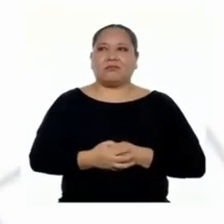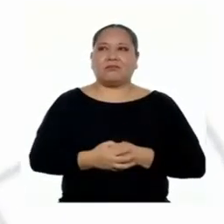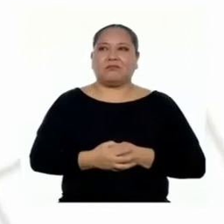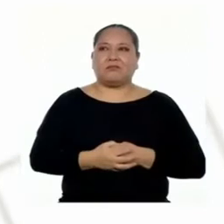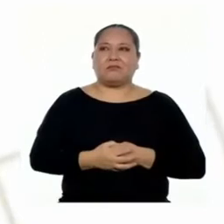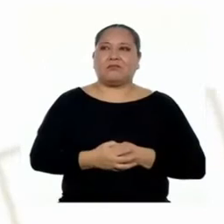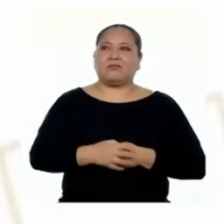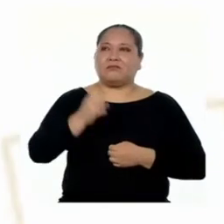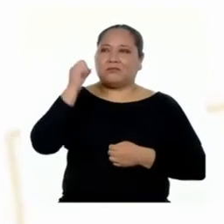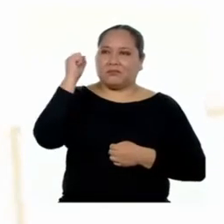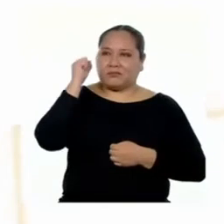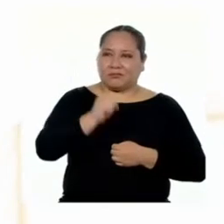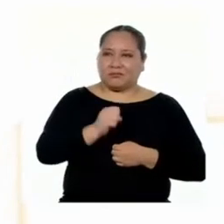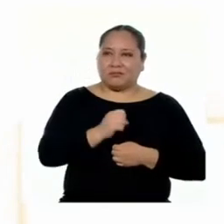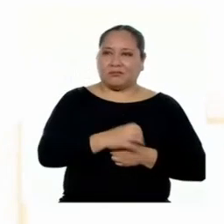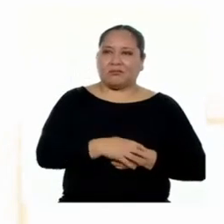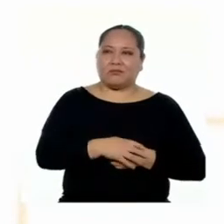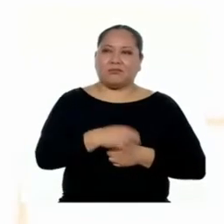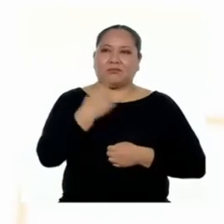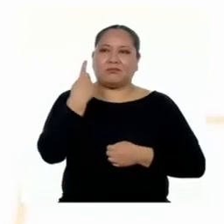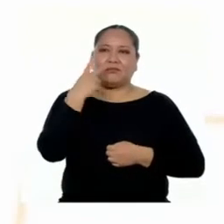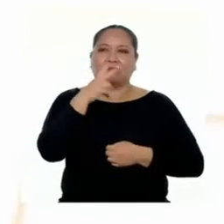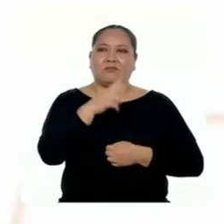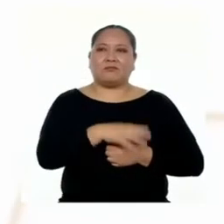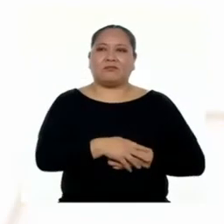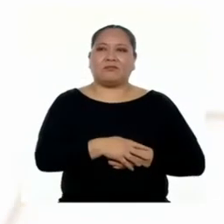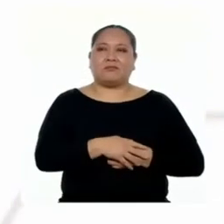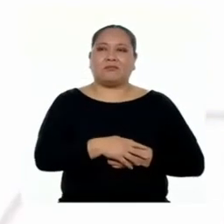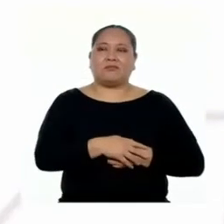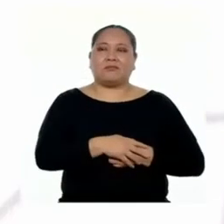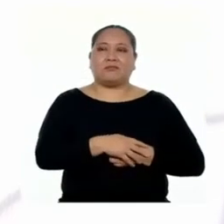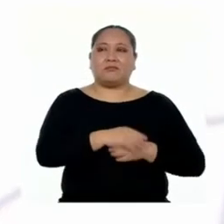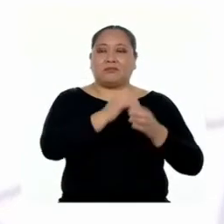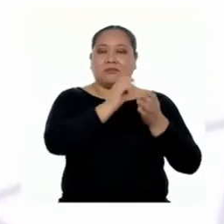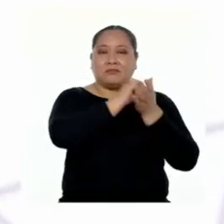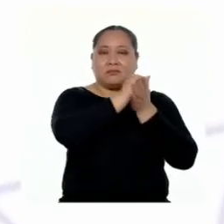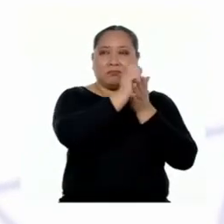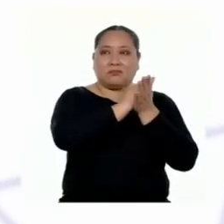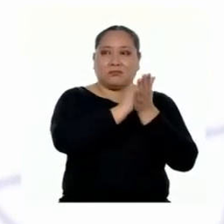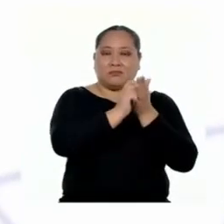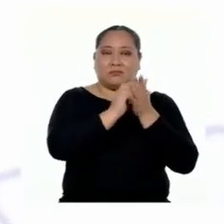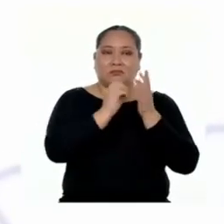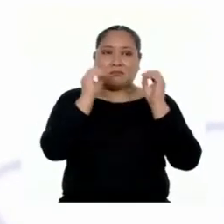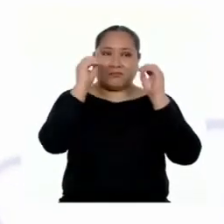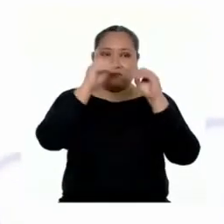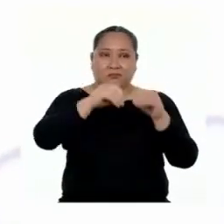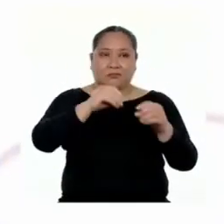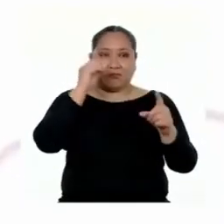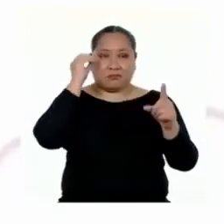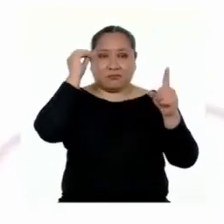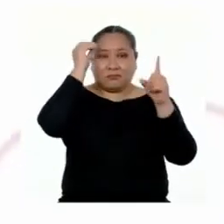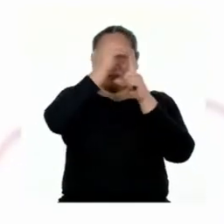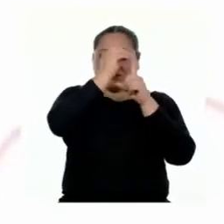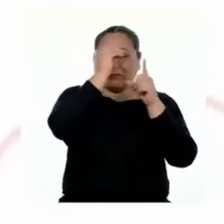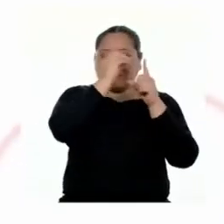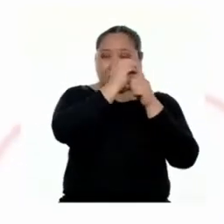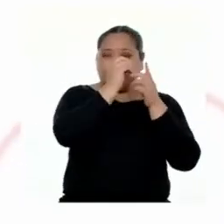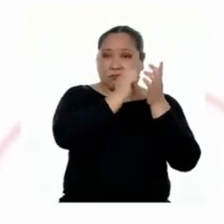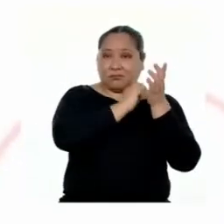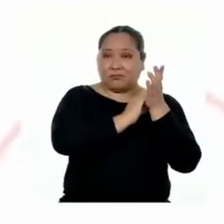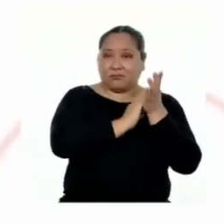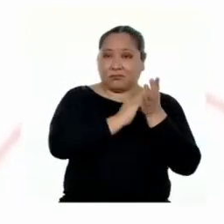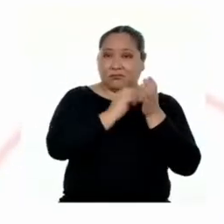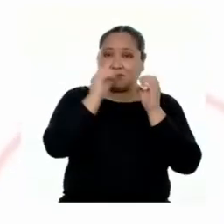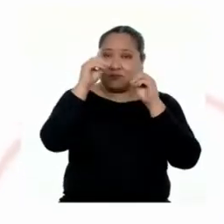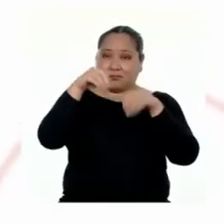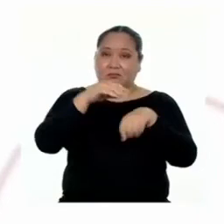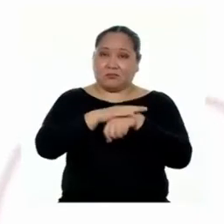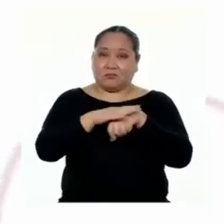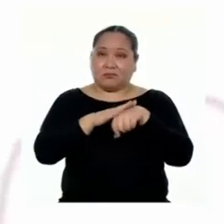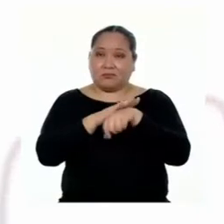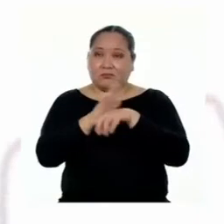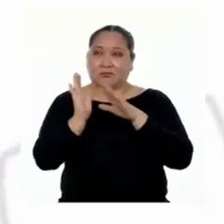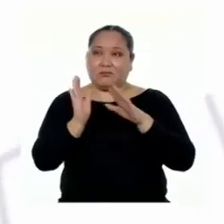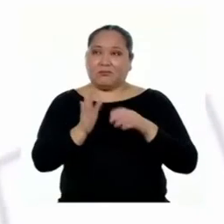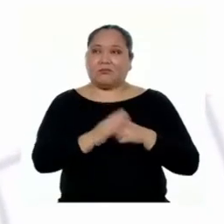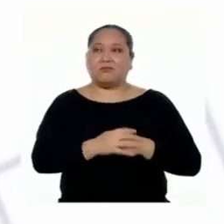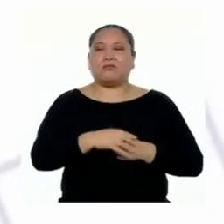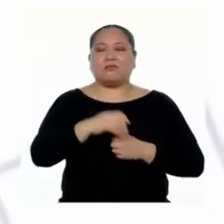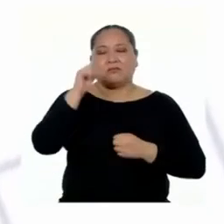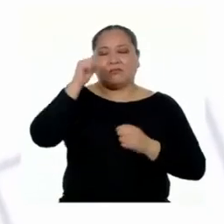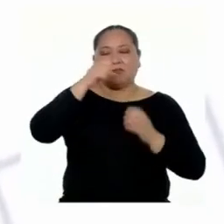Por supuesto que sí. Veamos, ¿el texto presenta el propósito planteado en la planificación? Mmm,